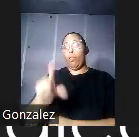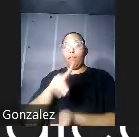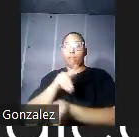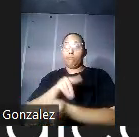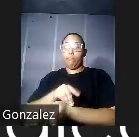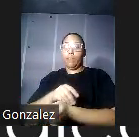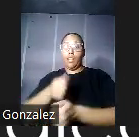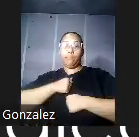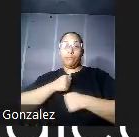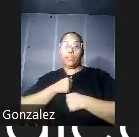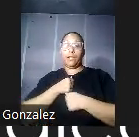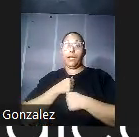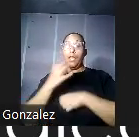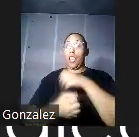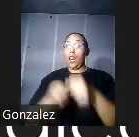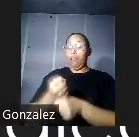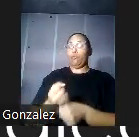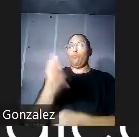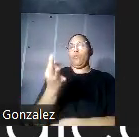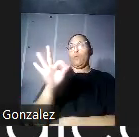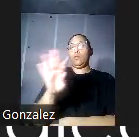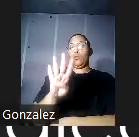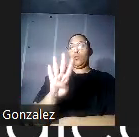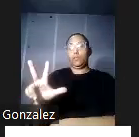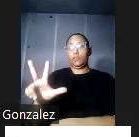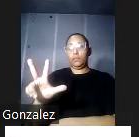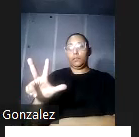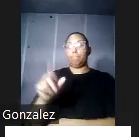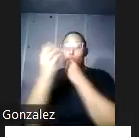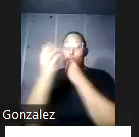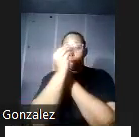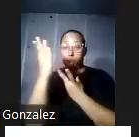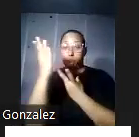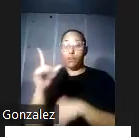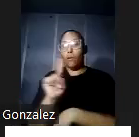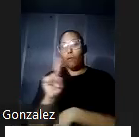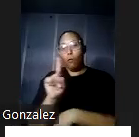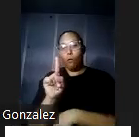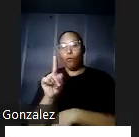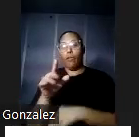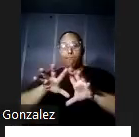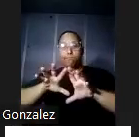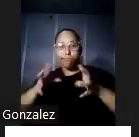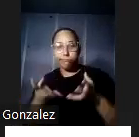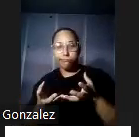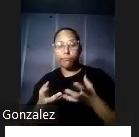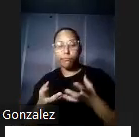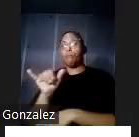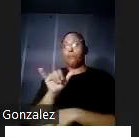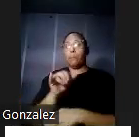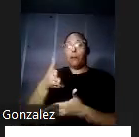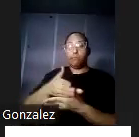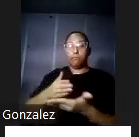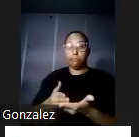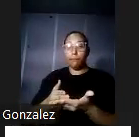1943, cuya noticia fue reseñada en el diario El Mundo. También formó parte de la Comisión de